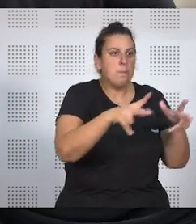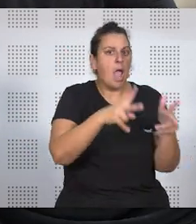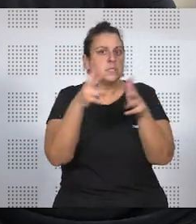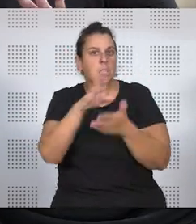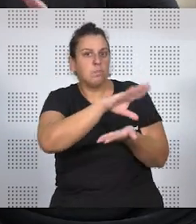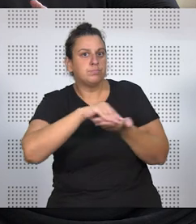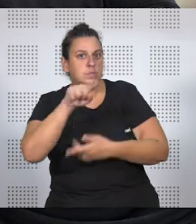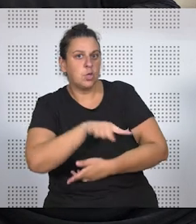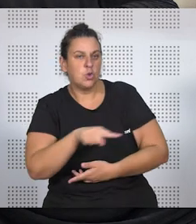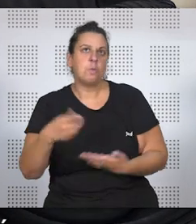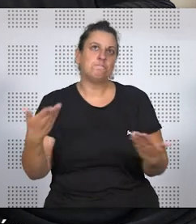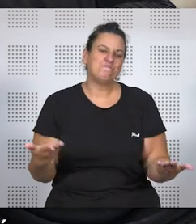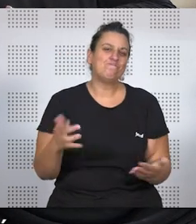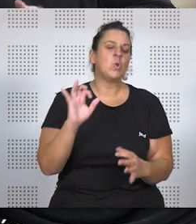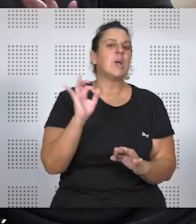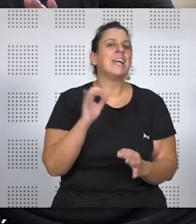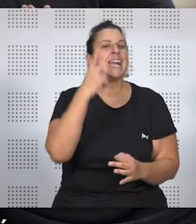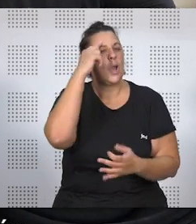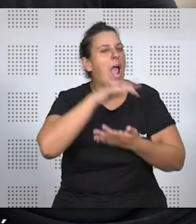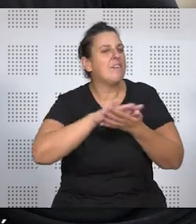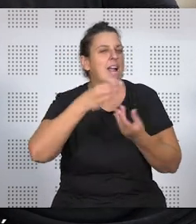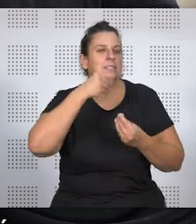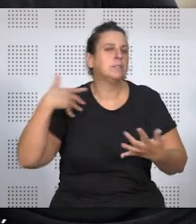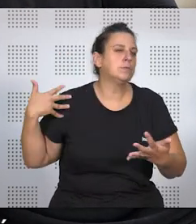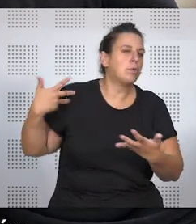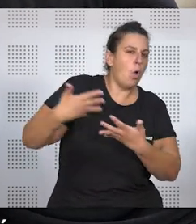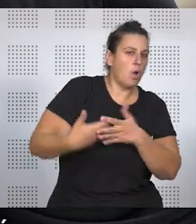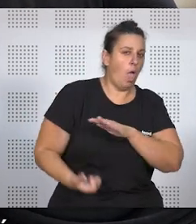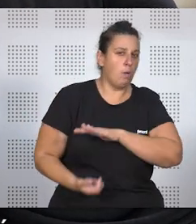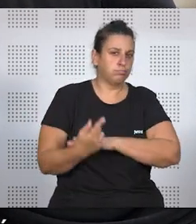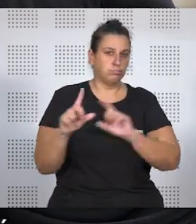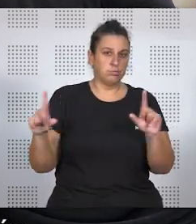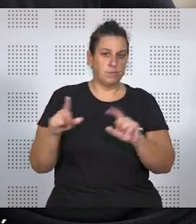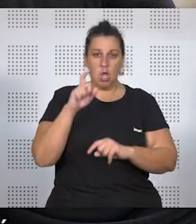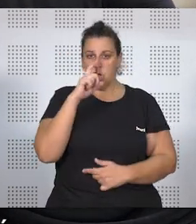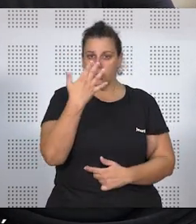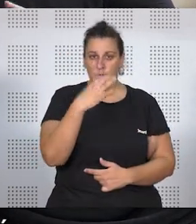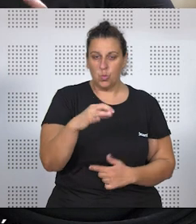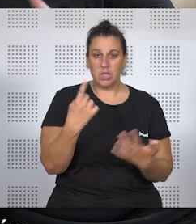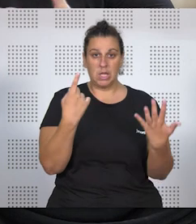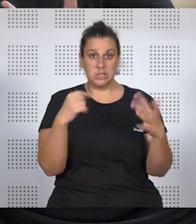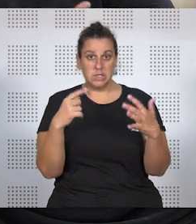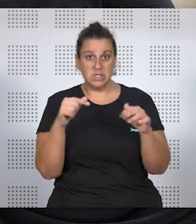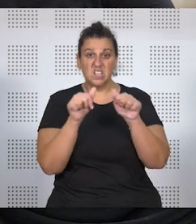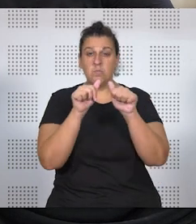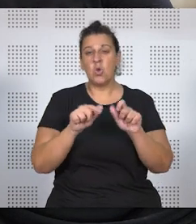Hombre, ya habría que verlo un poco históricamente, yo creo que históricamente en el origen de la televisión en los años 50-60, el modelo familiar era un